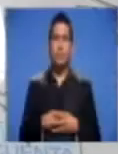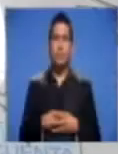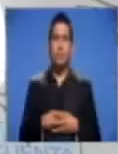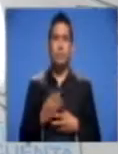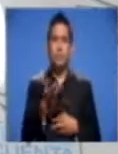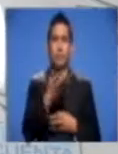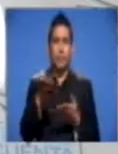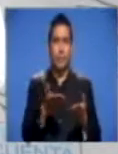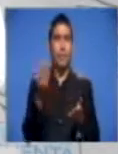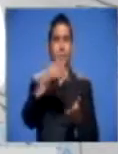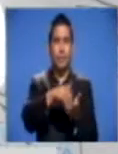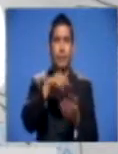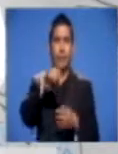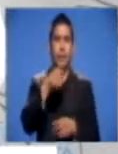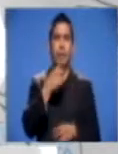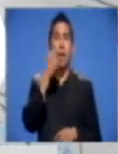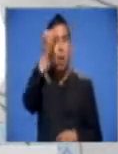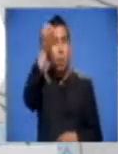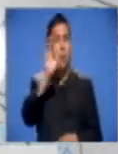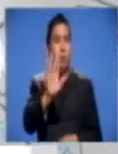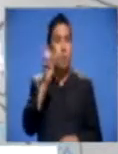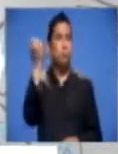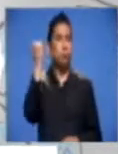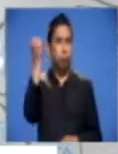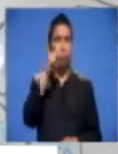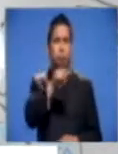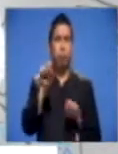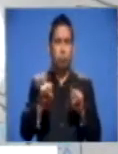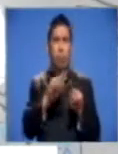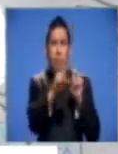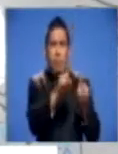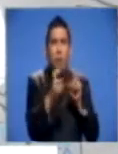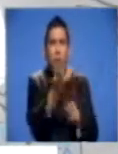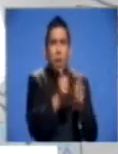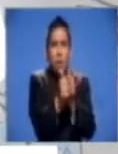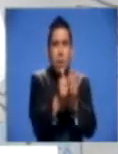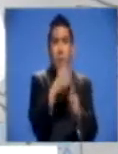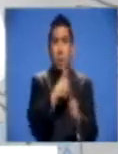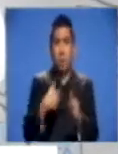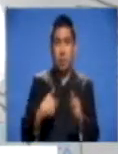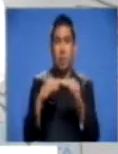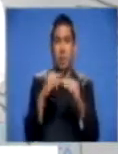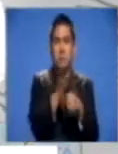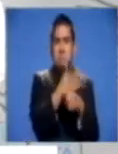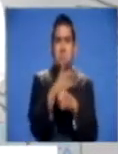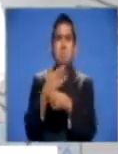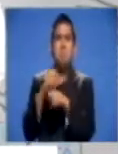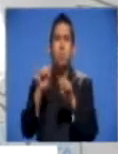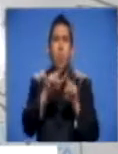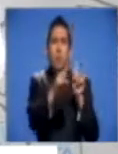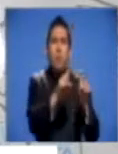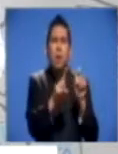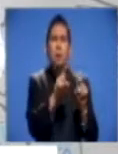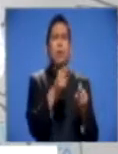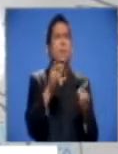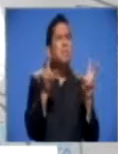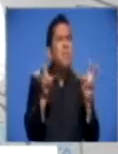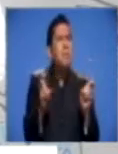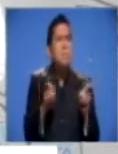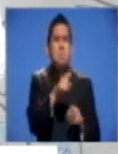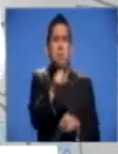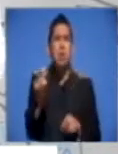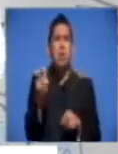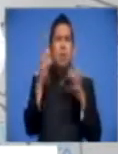Bienvenidos una vez más a Tu Voz Cuenta, donde usted puede preguntarle a los candidatos presidenciales y partidos políticos sobre cualquier tema que le